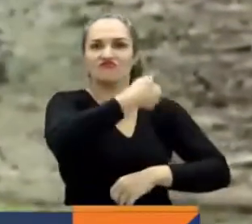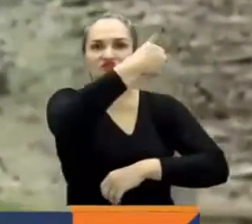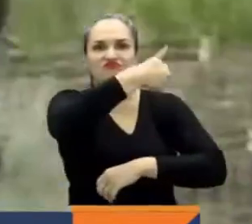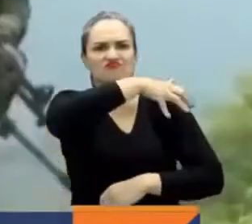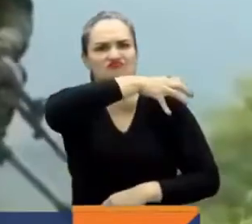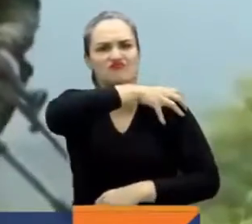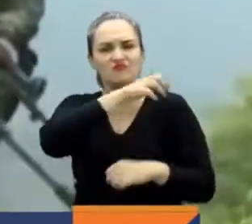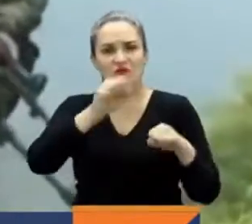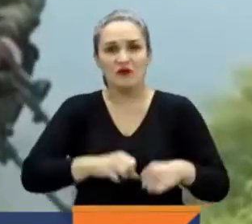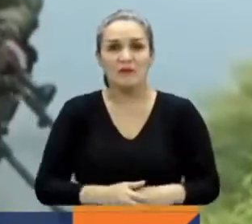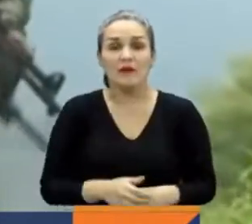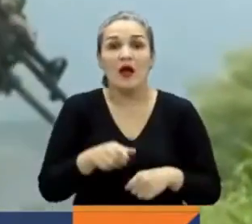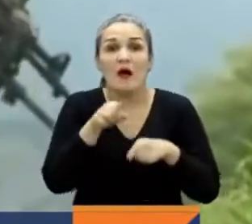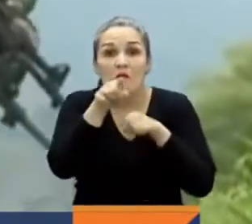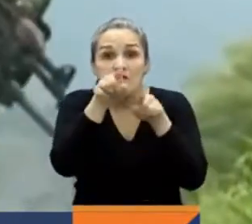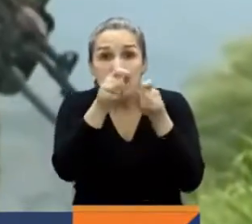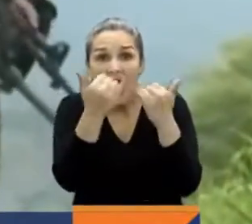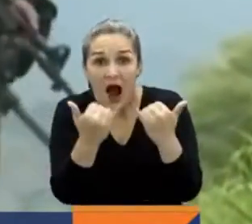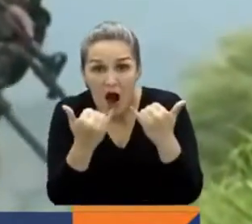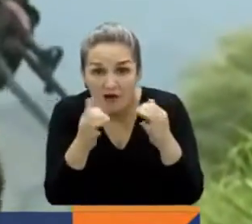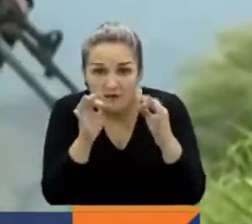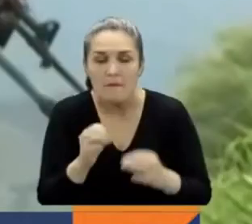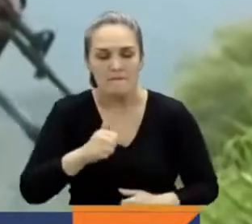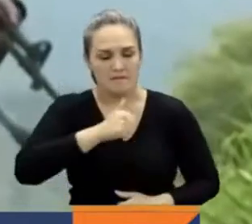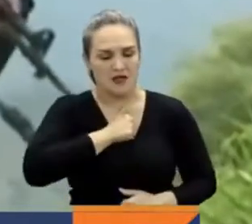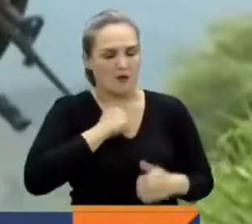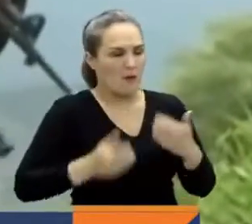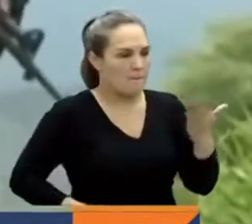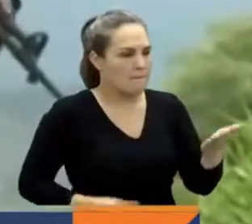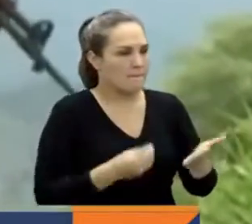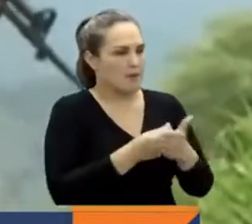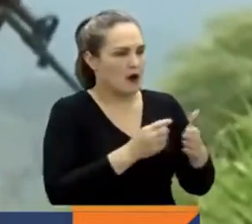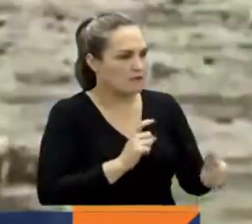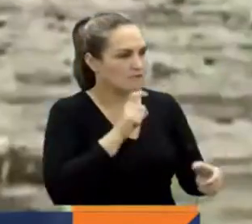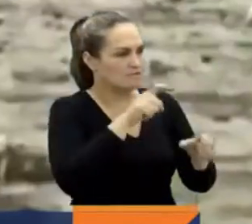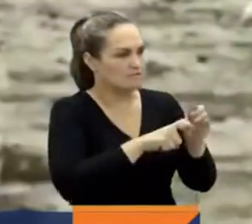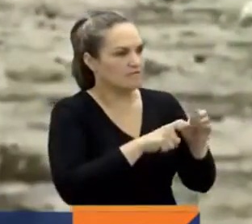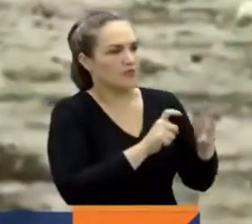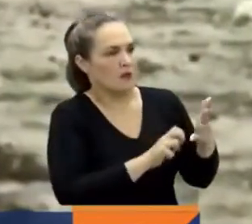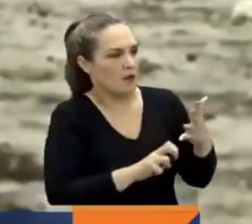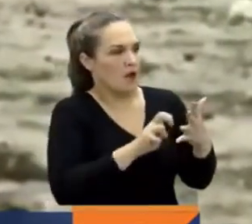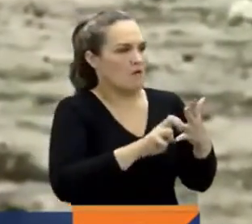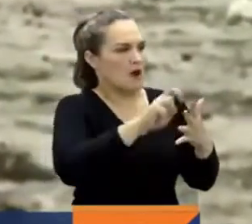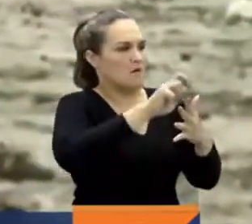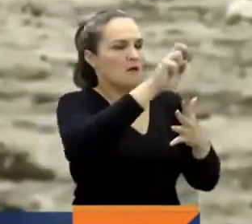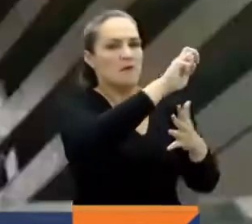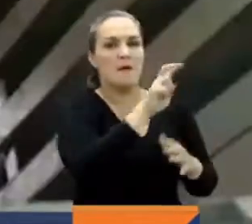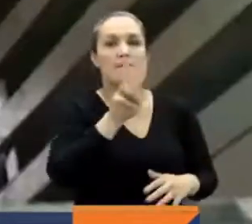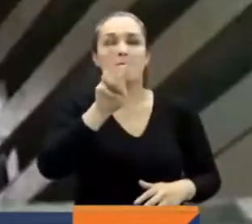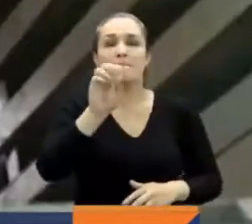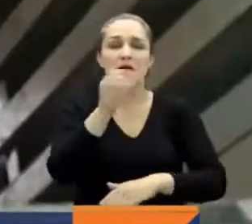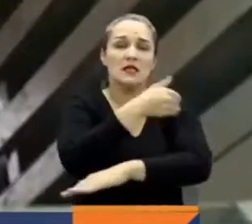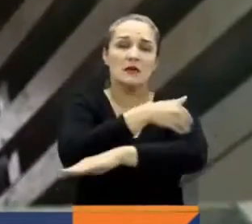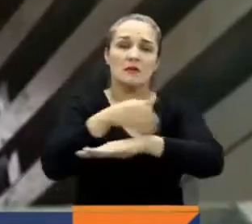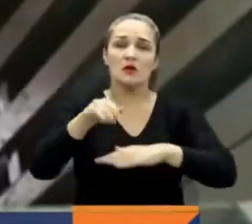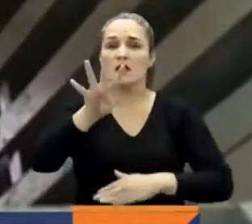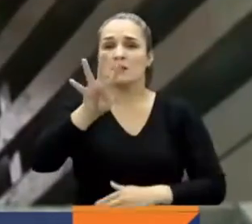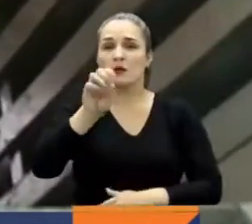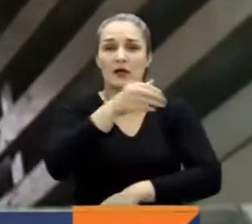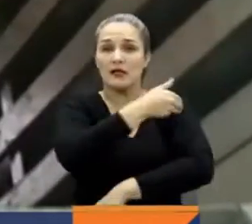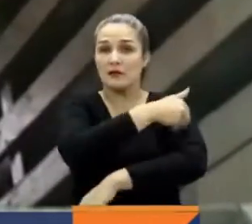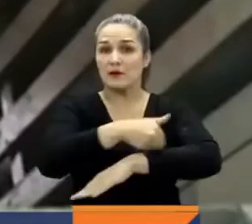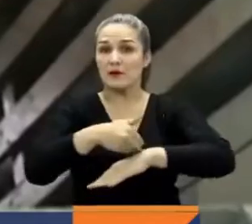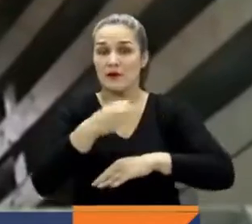Suboficiales u Oficiales debe asumir los costos académicos y militares, que oscilan entre los 20 millones y 40 millones de pesos.